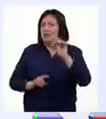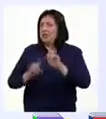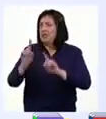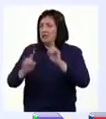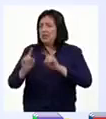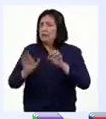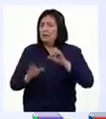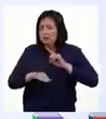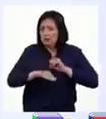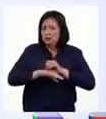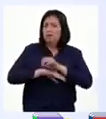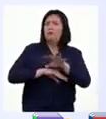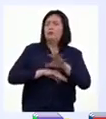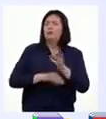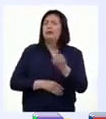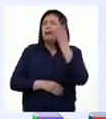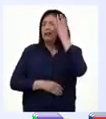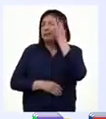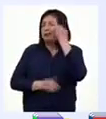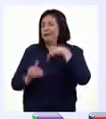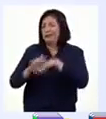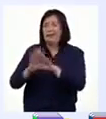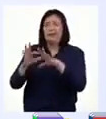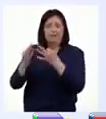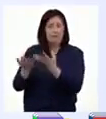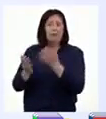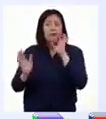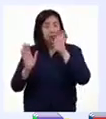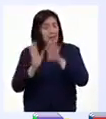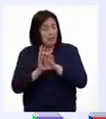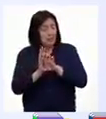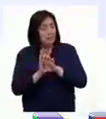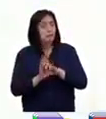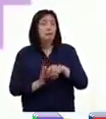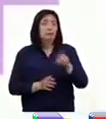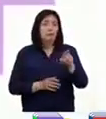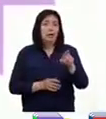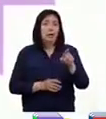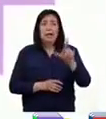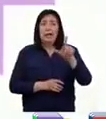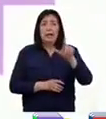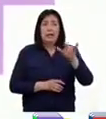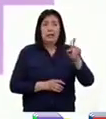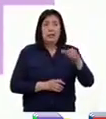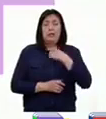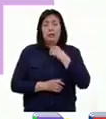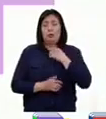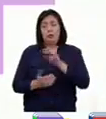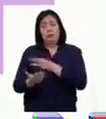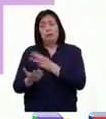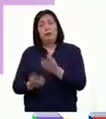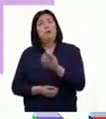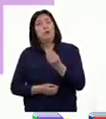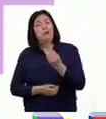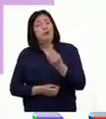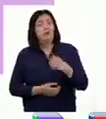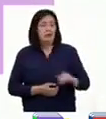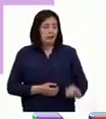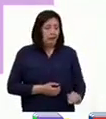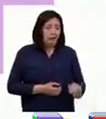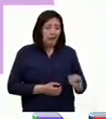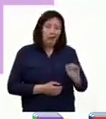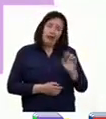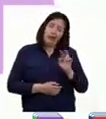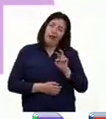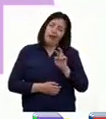están influenciadas por experiencias en nuestra familia. Por ejemplo, a Leonela le gusta la música porque a lo largo de su